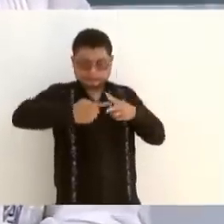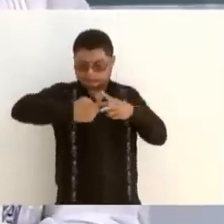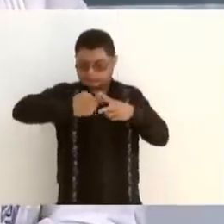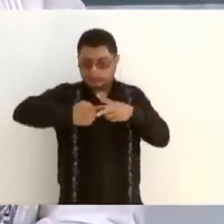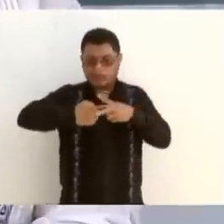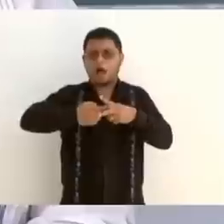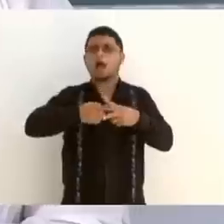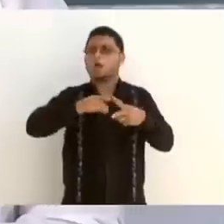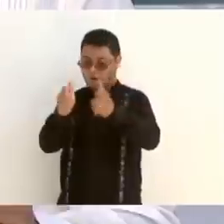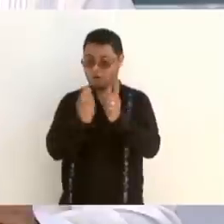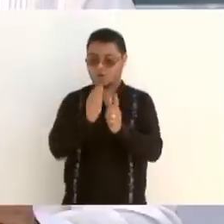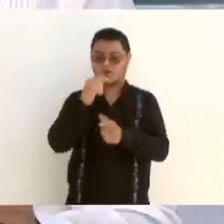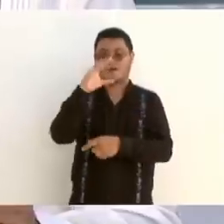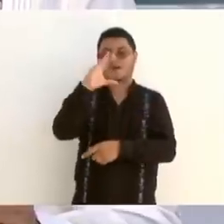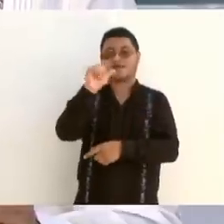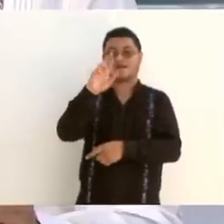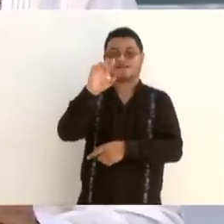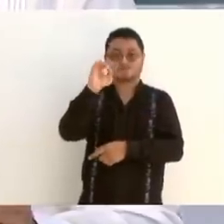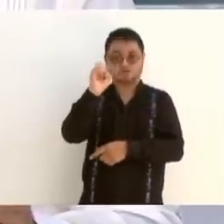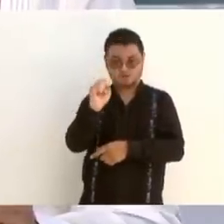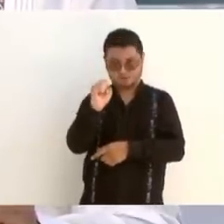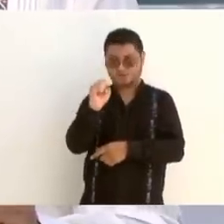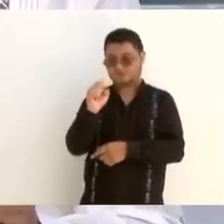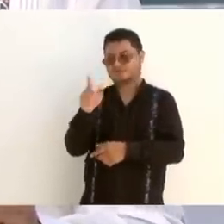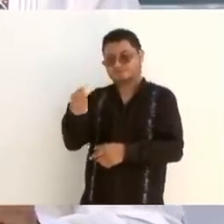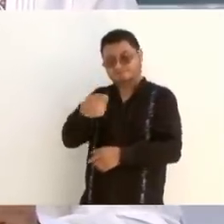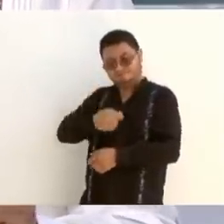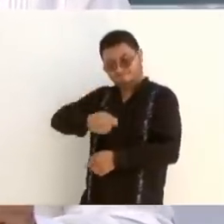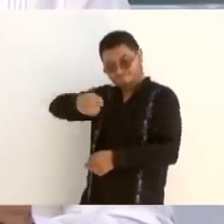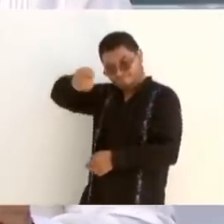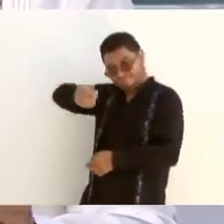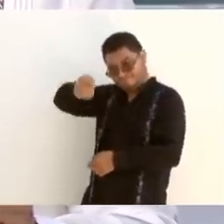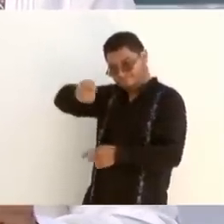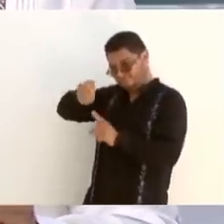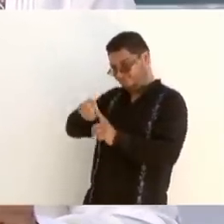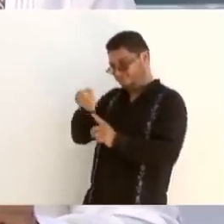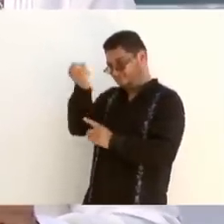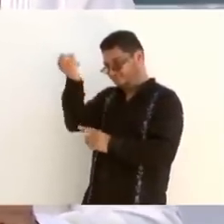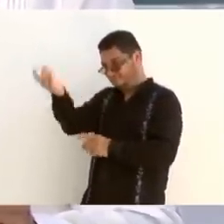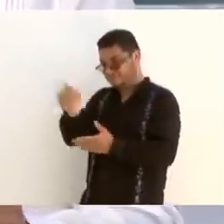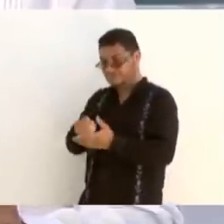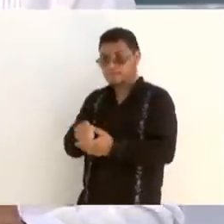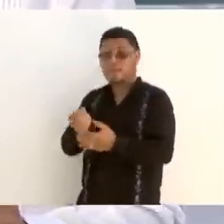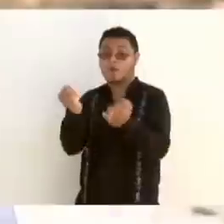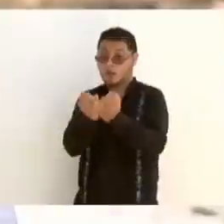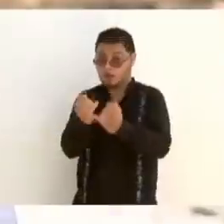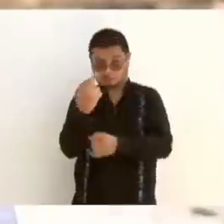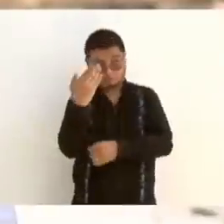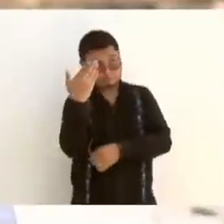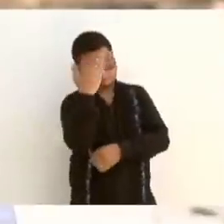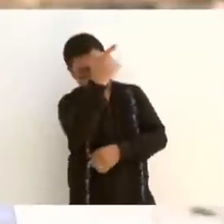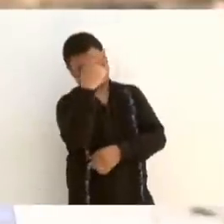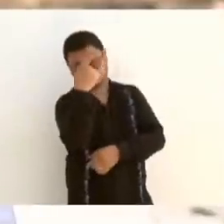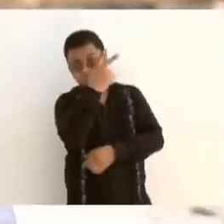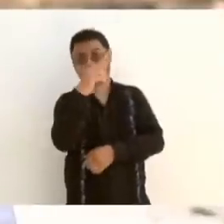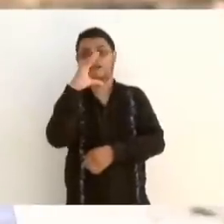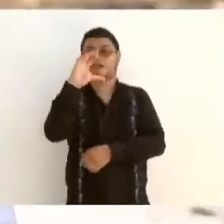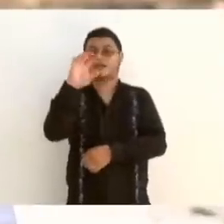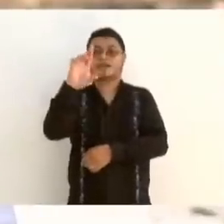necesita. Enviarle un saludo a Carlos Slim, decirle que